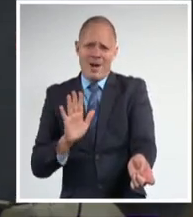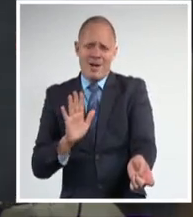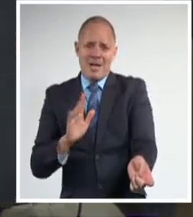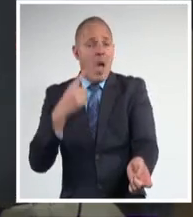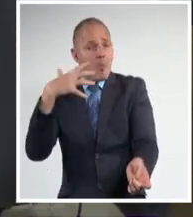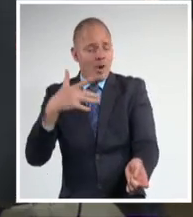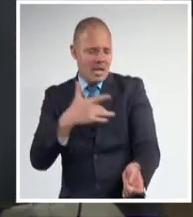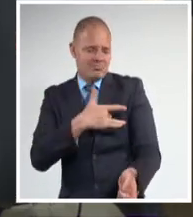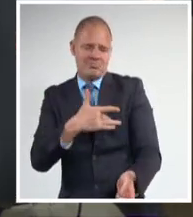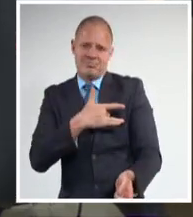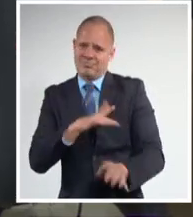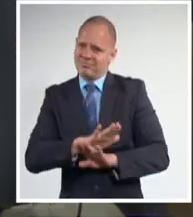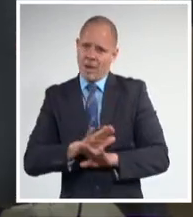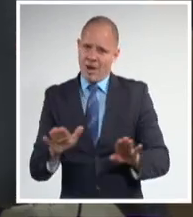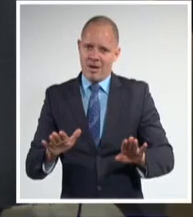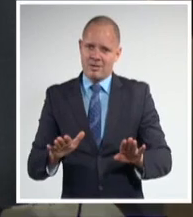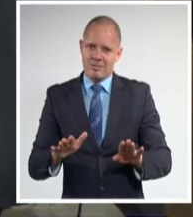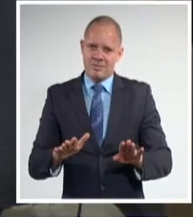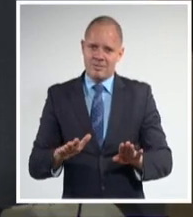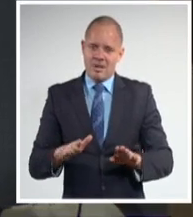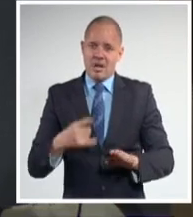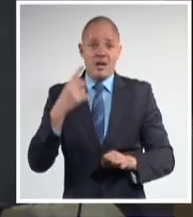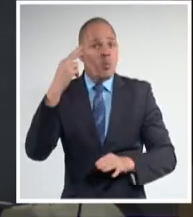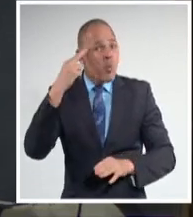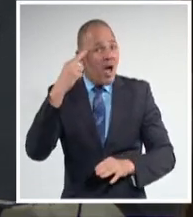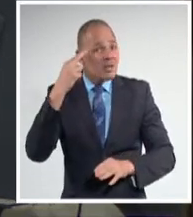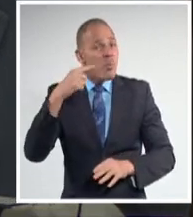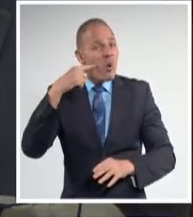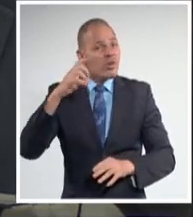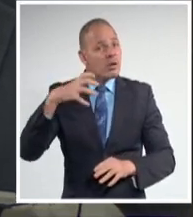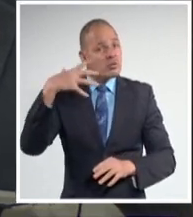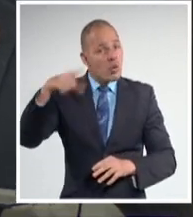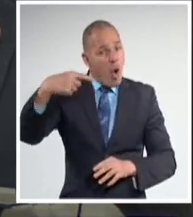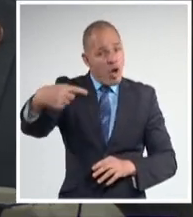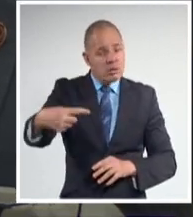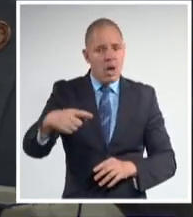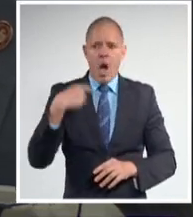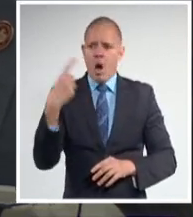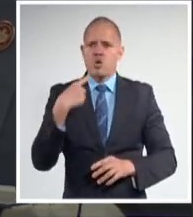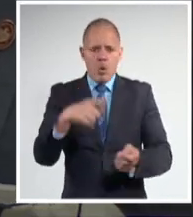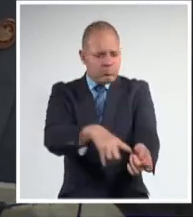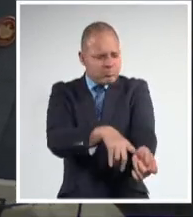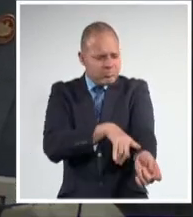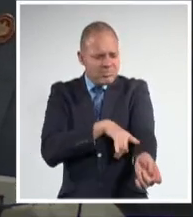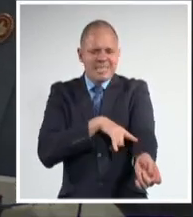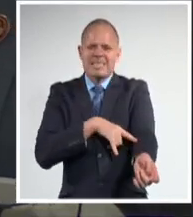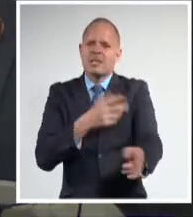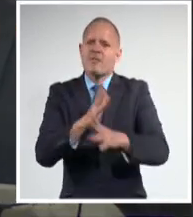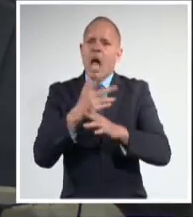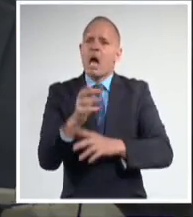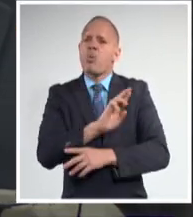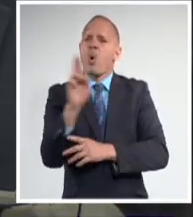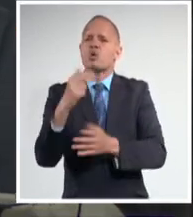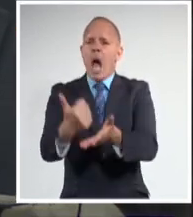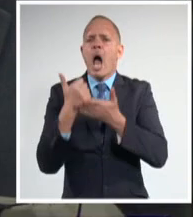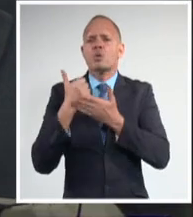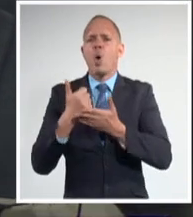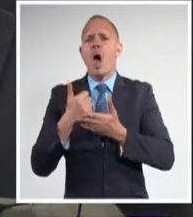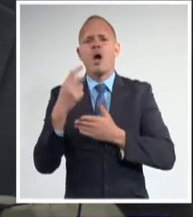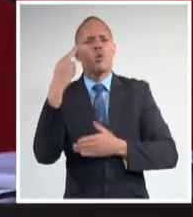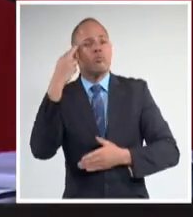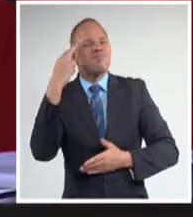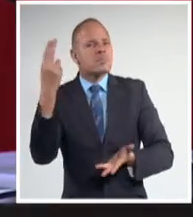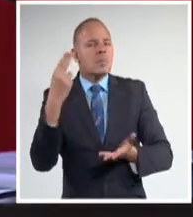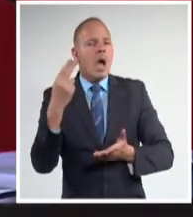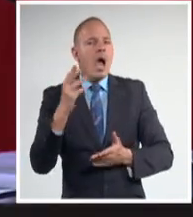ardiente y fecunda de la vida, la que vivimos diariamente, y la sangre de la revolución que nos ha devuelto la fe en el ser humano y en el